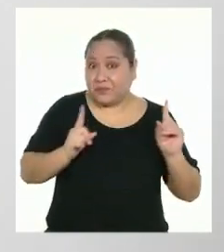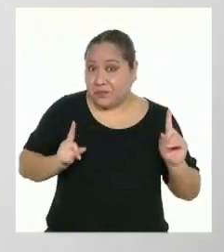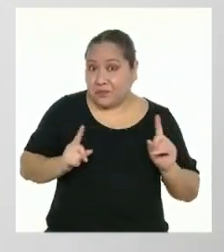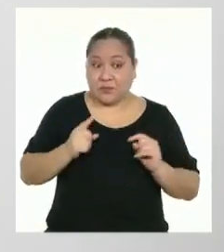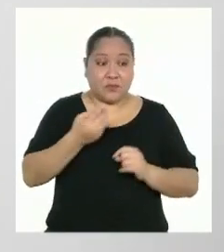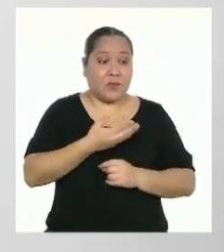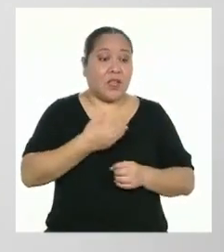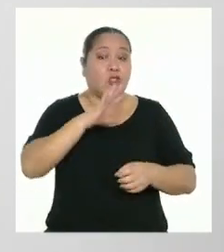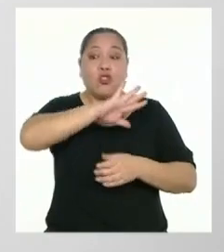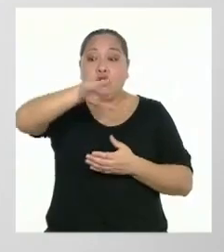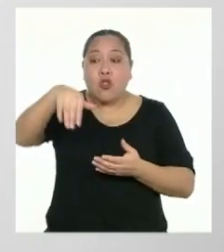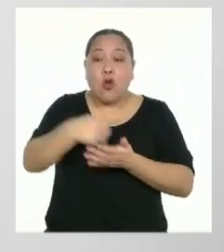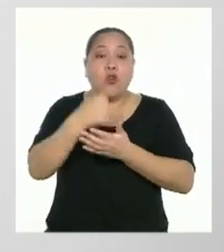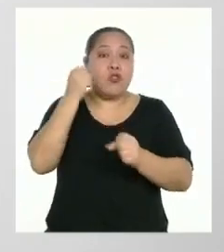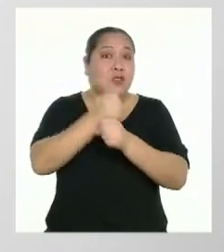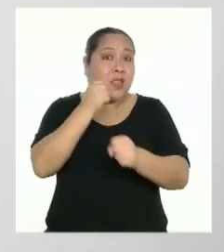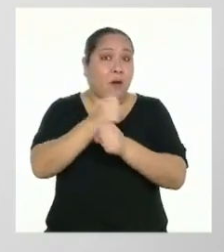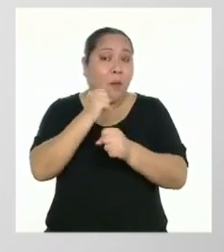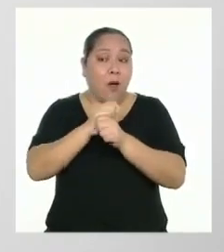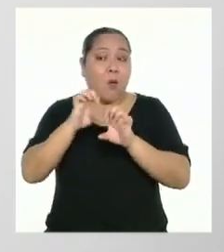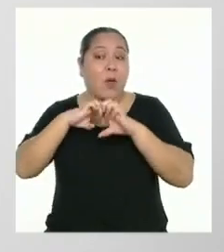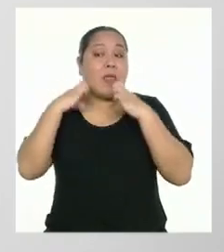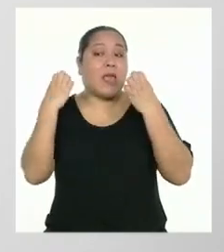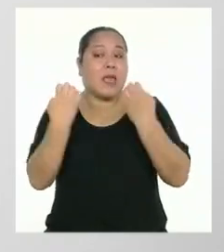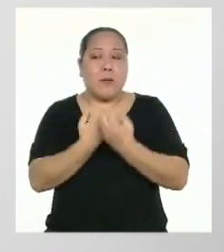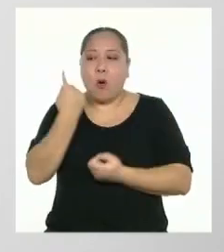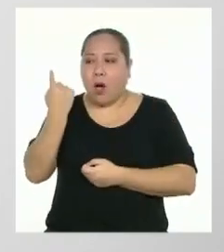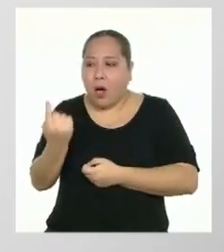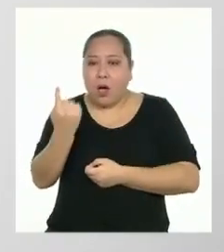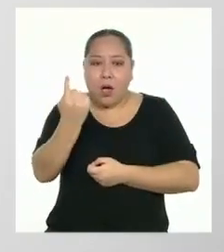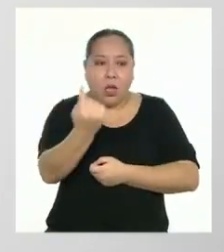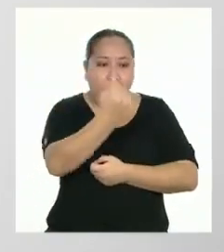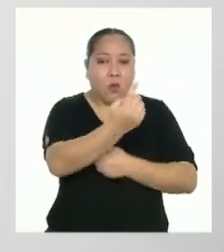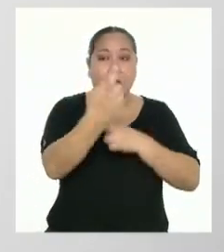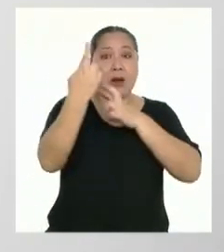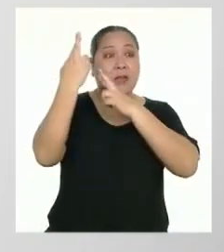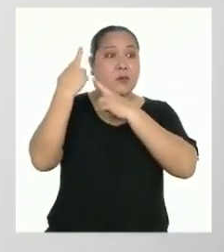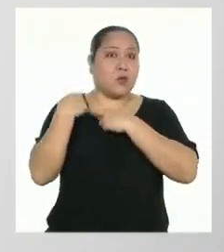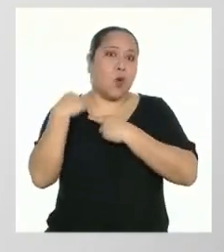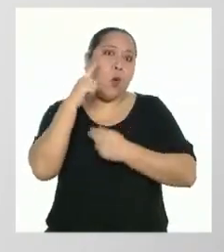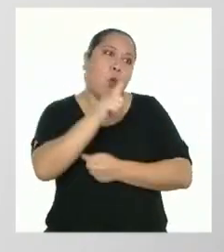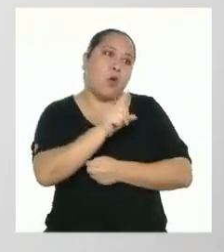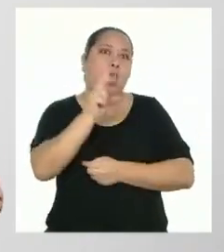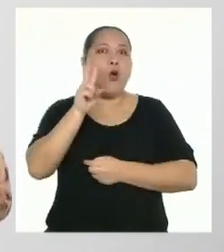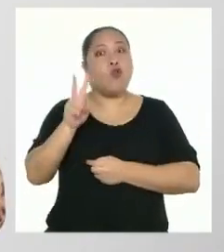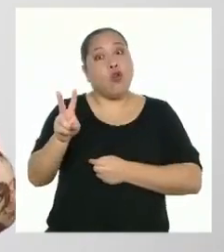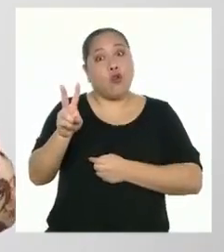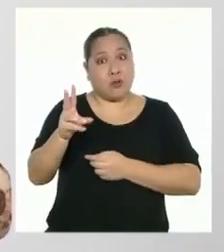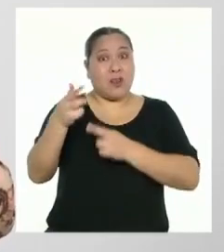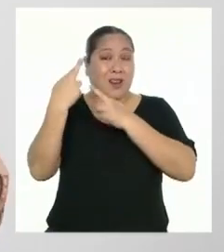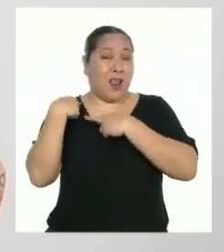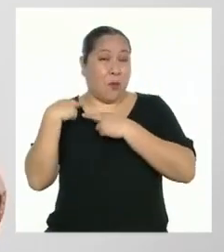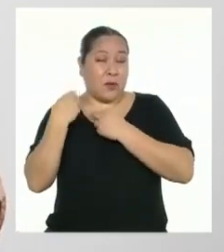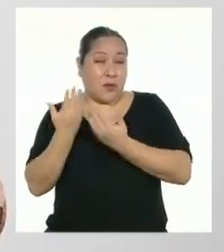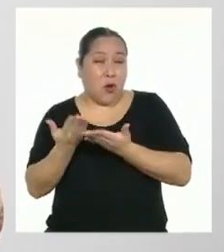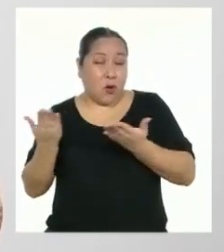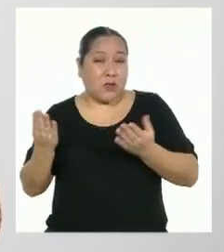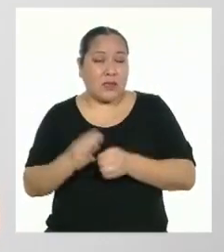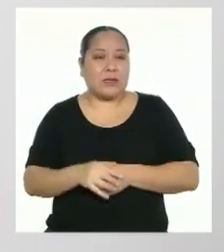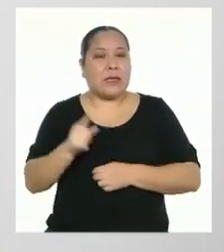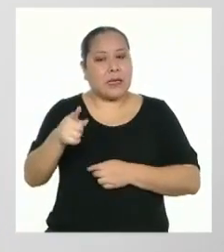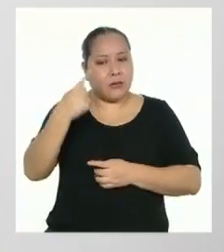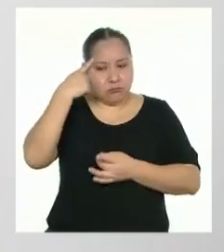trabajamos en equipo y cada uno se hace cargo de una o dos tareas y se compromete a